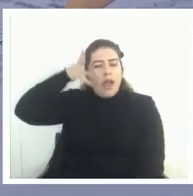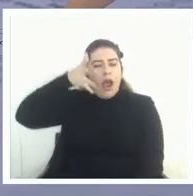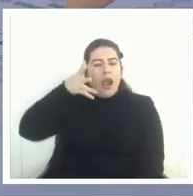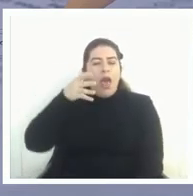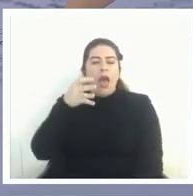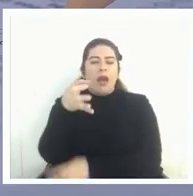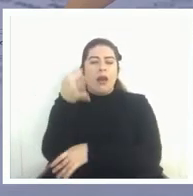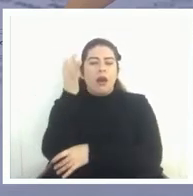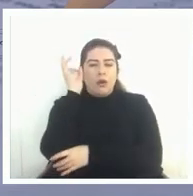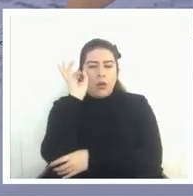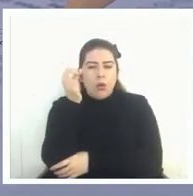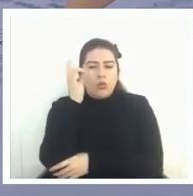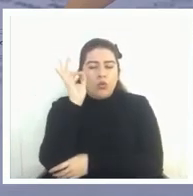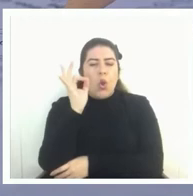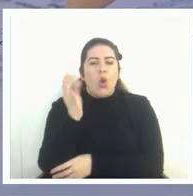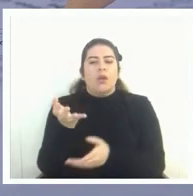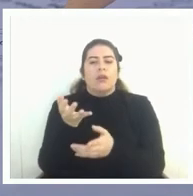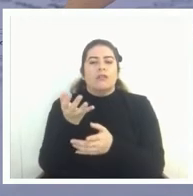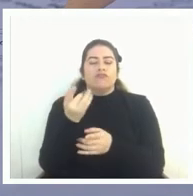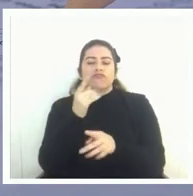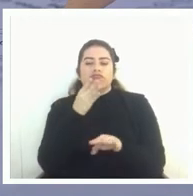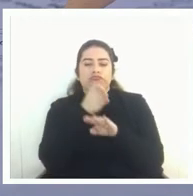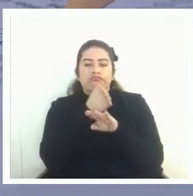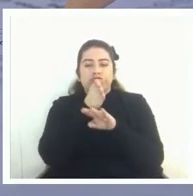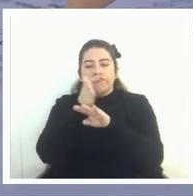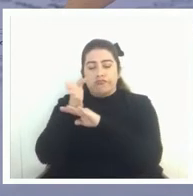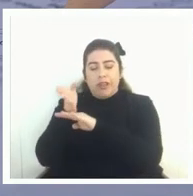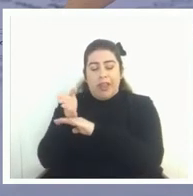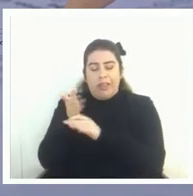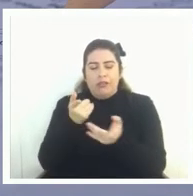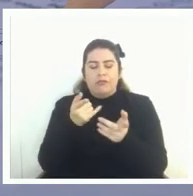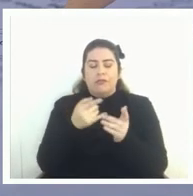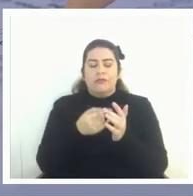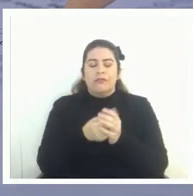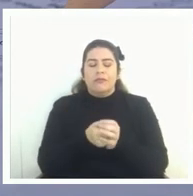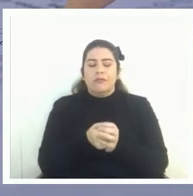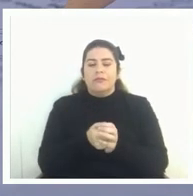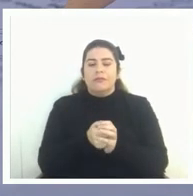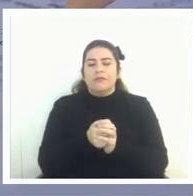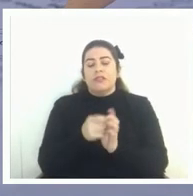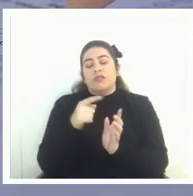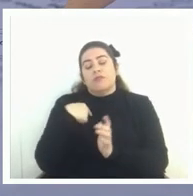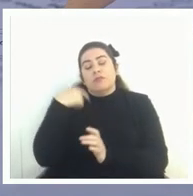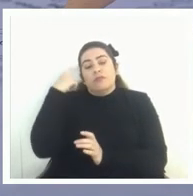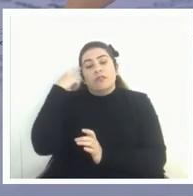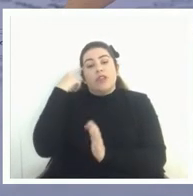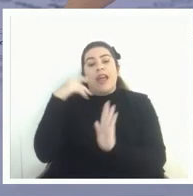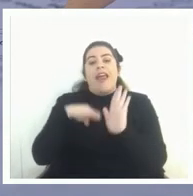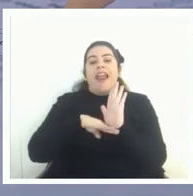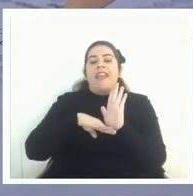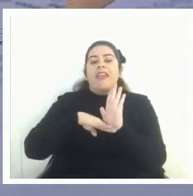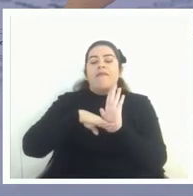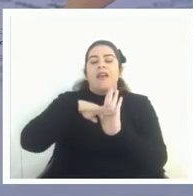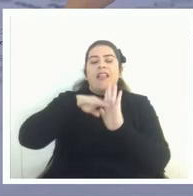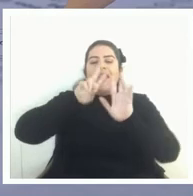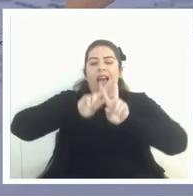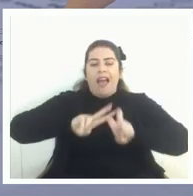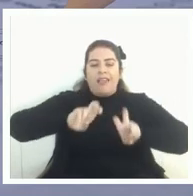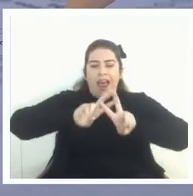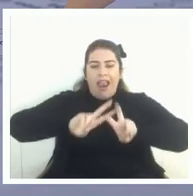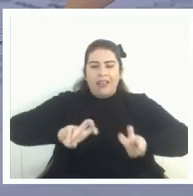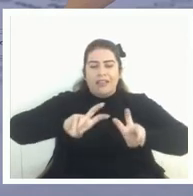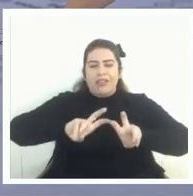a las que voy últimamente lo que considero que es el nivel de análisis es lo que estamos más